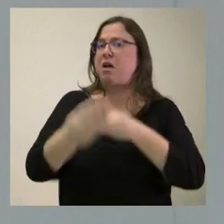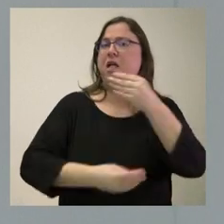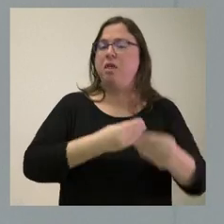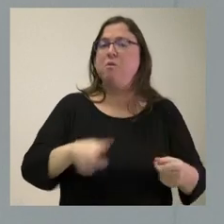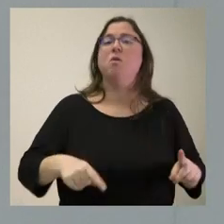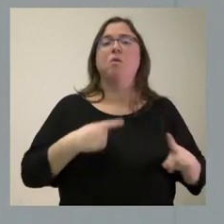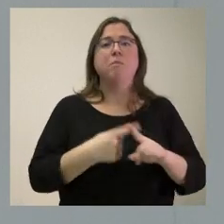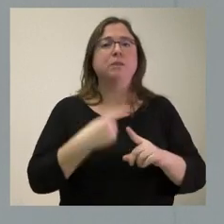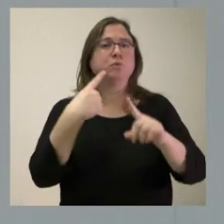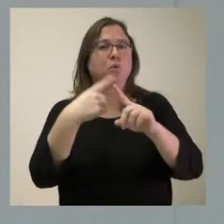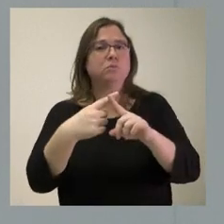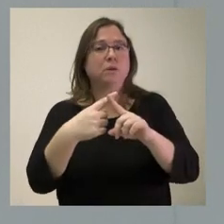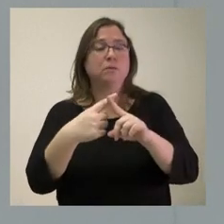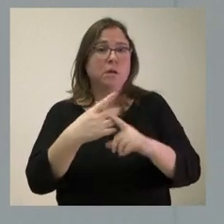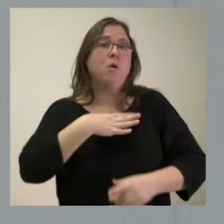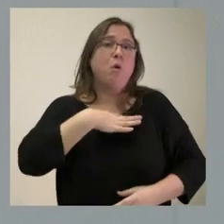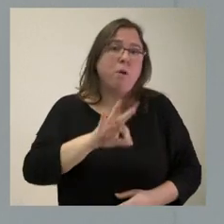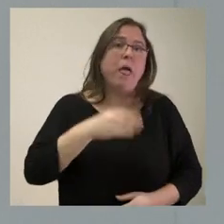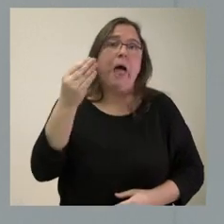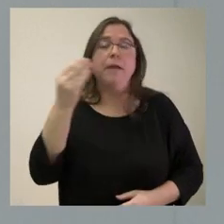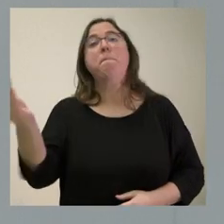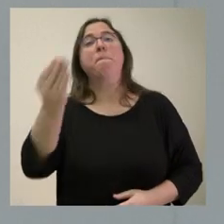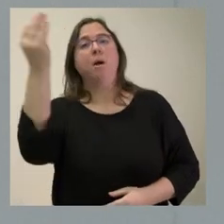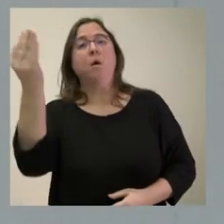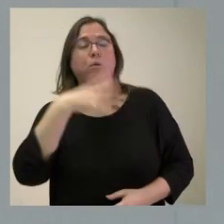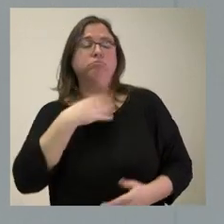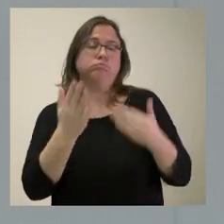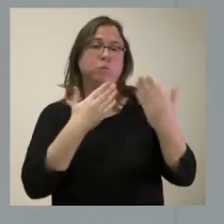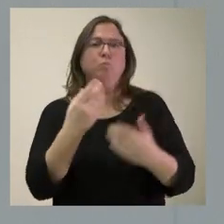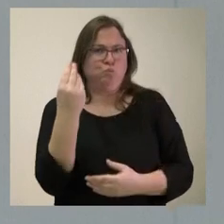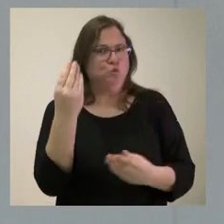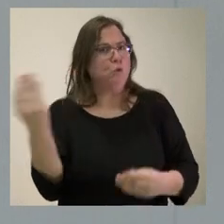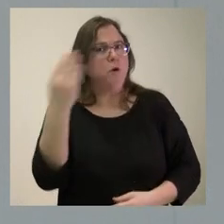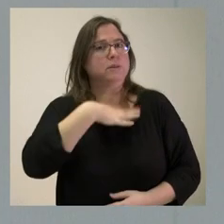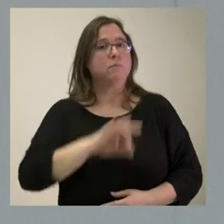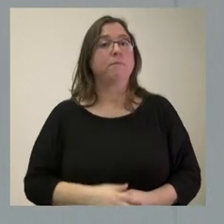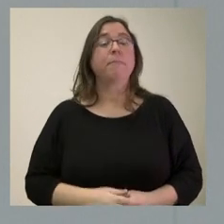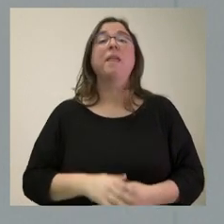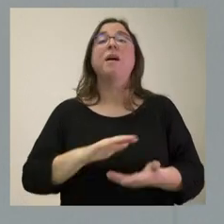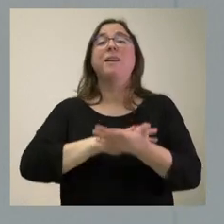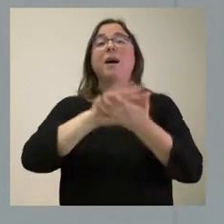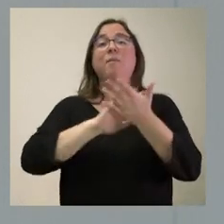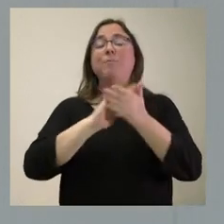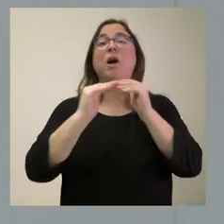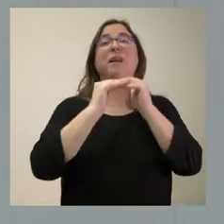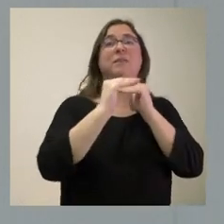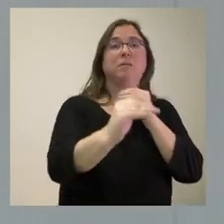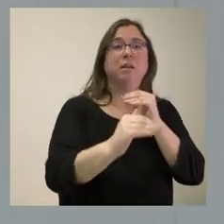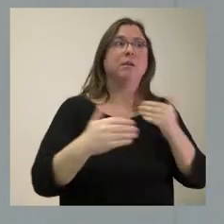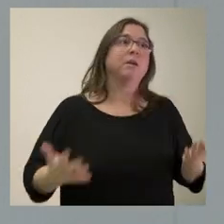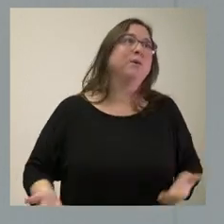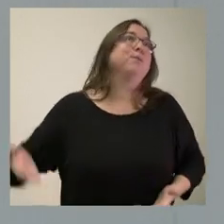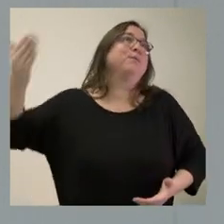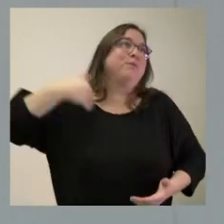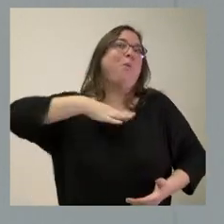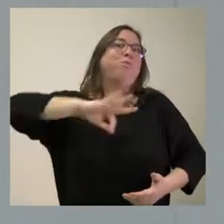de aquello que también podemos hacer mejor, que sin lugar a dudas es mucho. Me ha hablado usted de la estabilidad, es remontarse también a lo que pudo haber